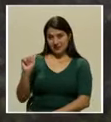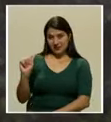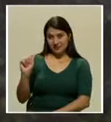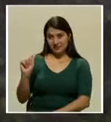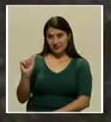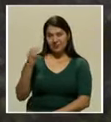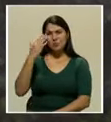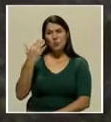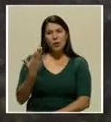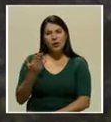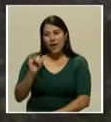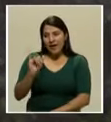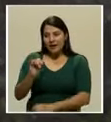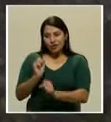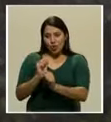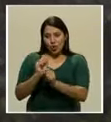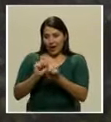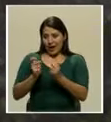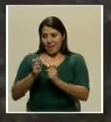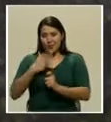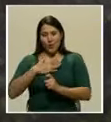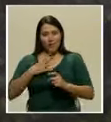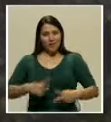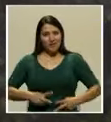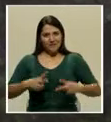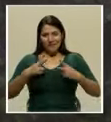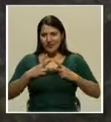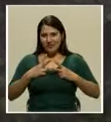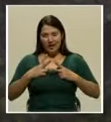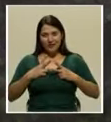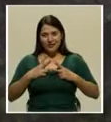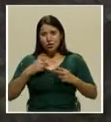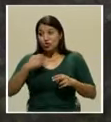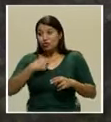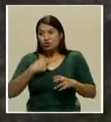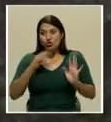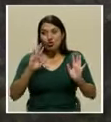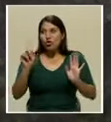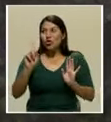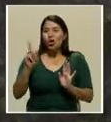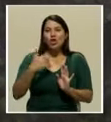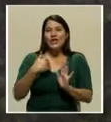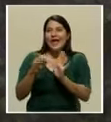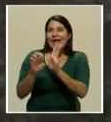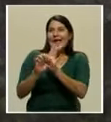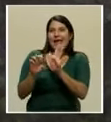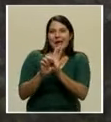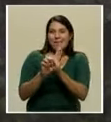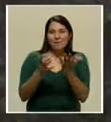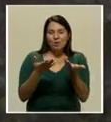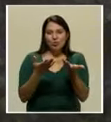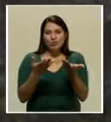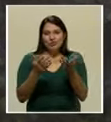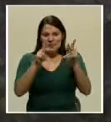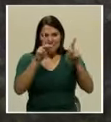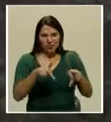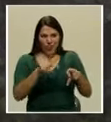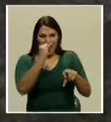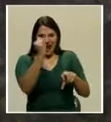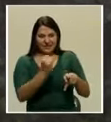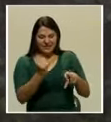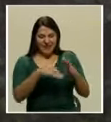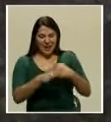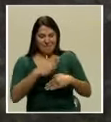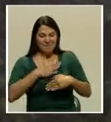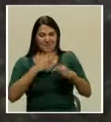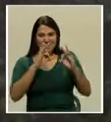porque eso marcó mi vida. Yo no tenía referentes de artistas en mi familia, y haber